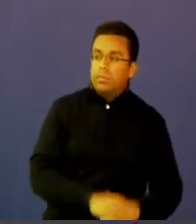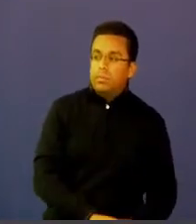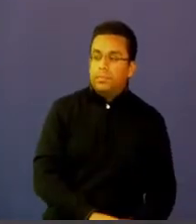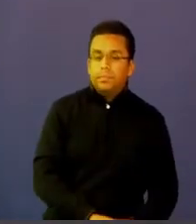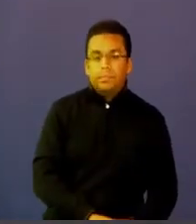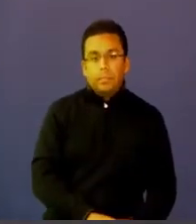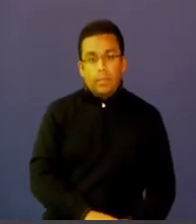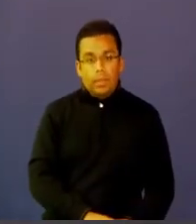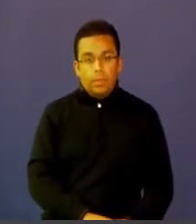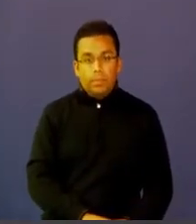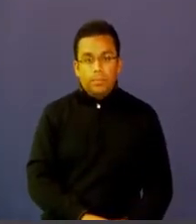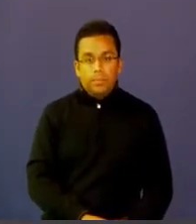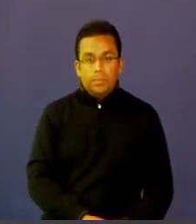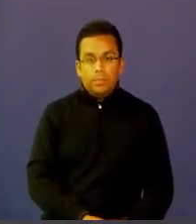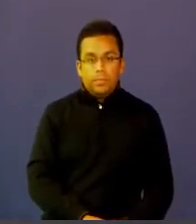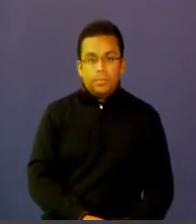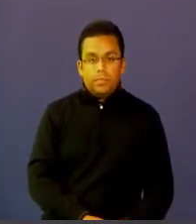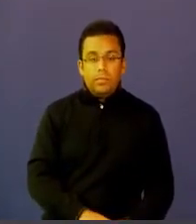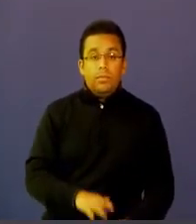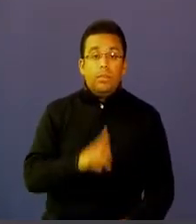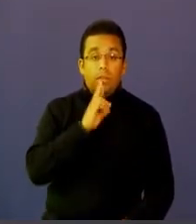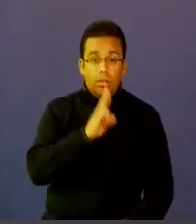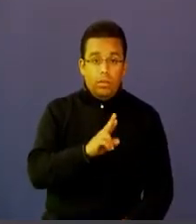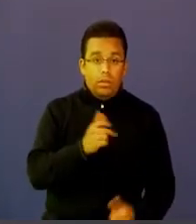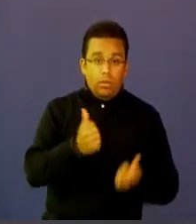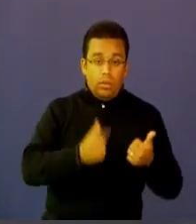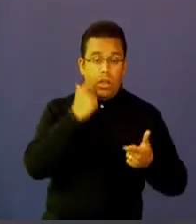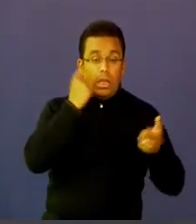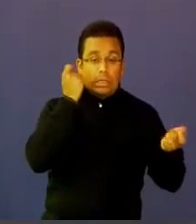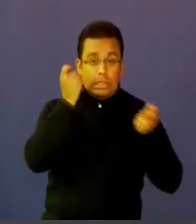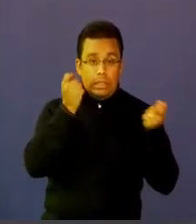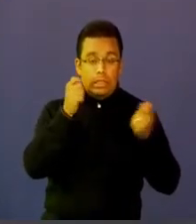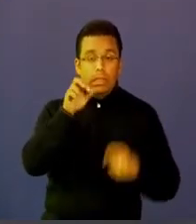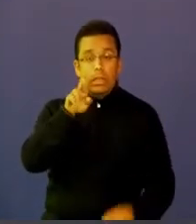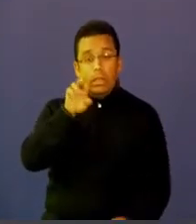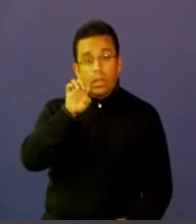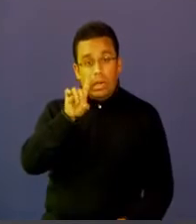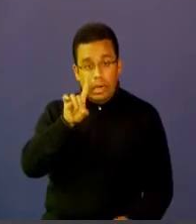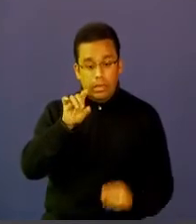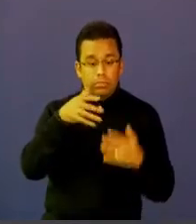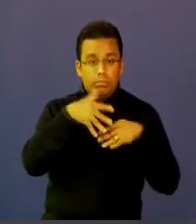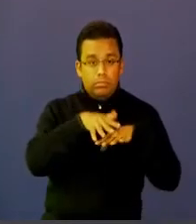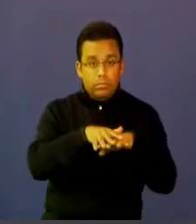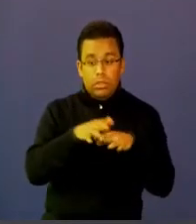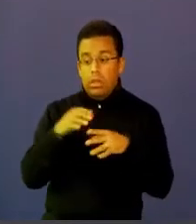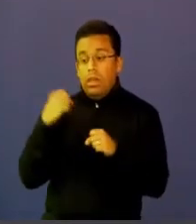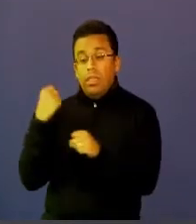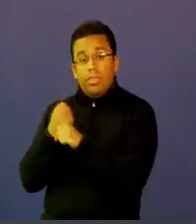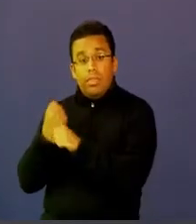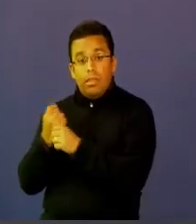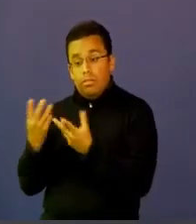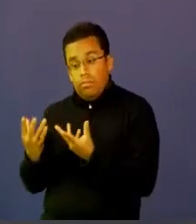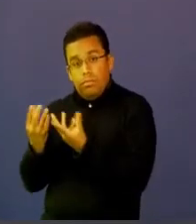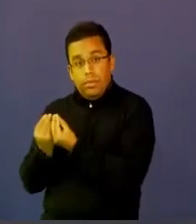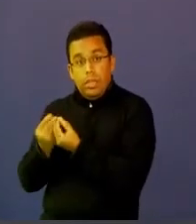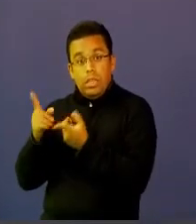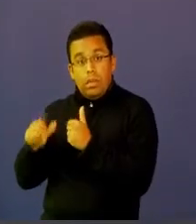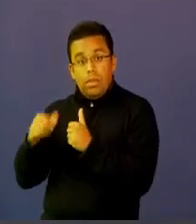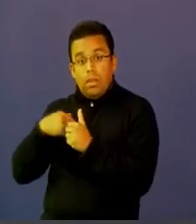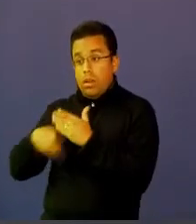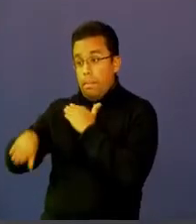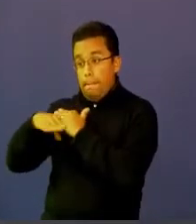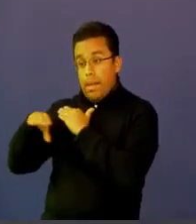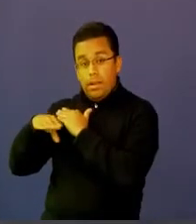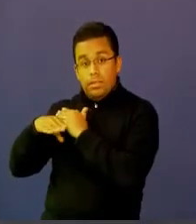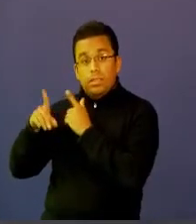procesos de formación las estrategias en red el trabajo en comunidad y el mismo trabajo con los pares esto es muy importante en